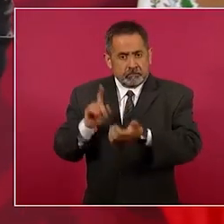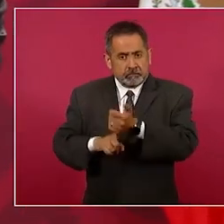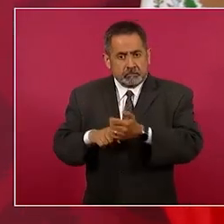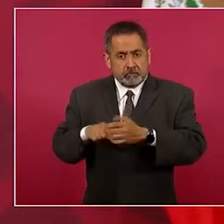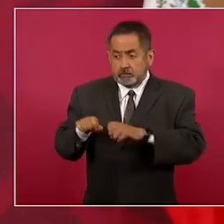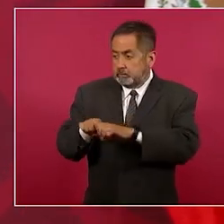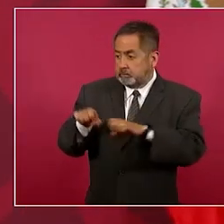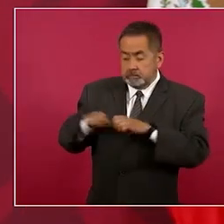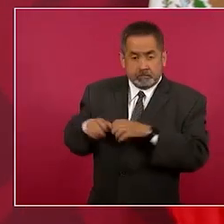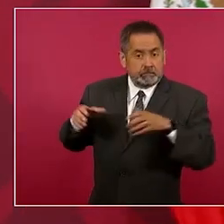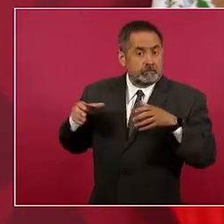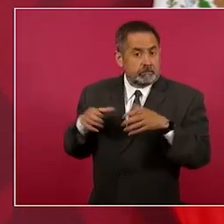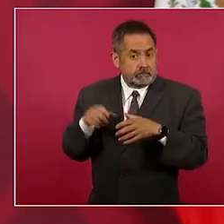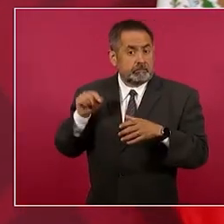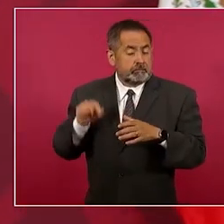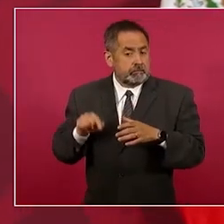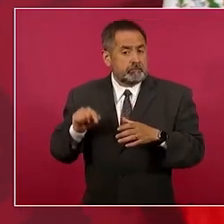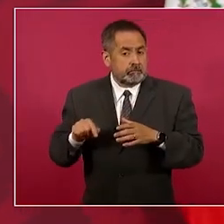equipo